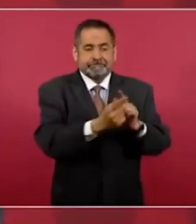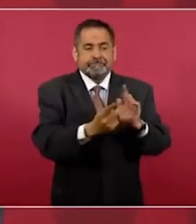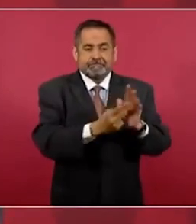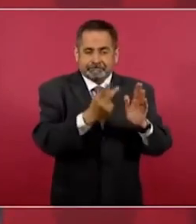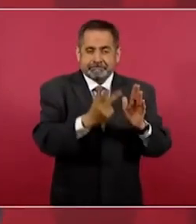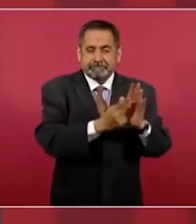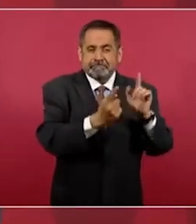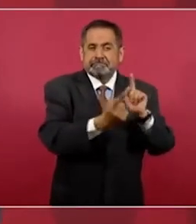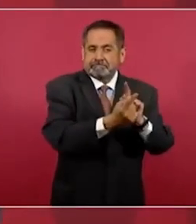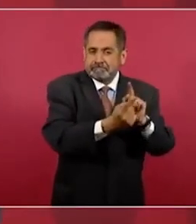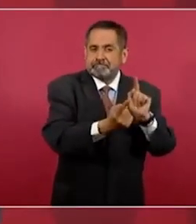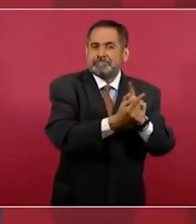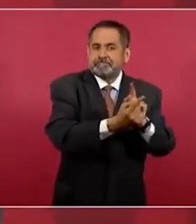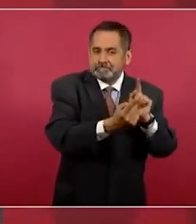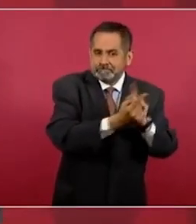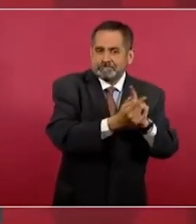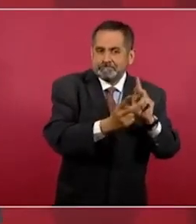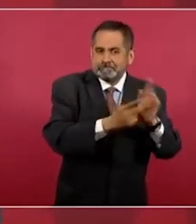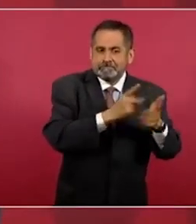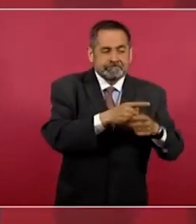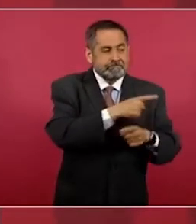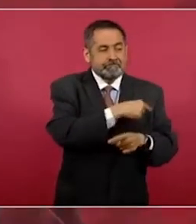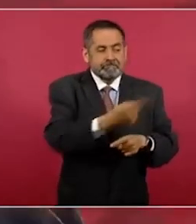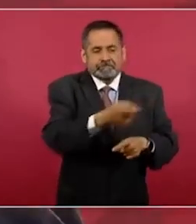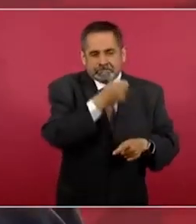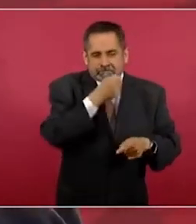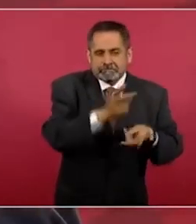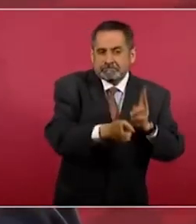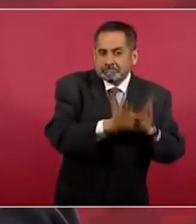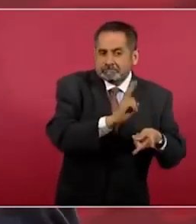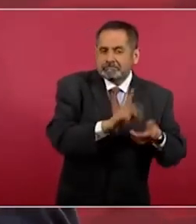los entrevistaron.